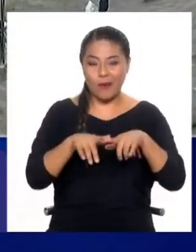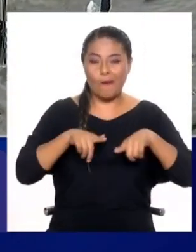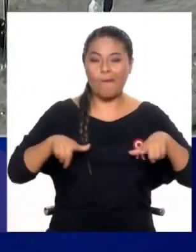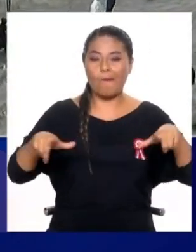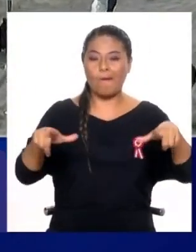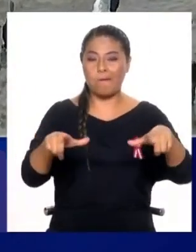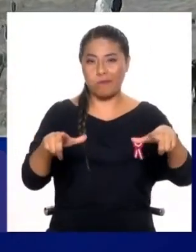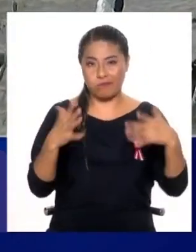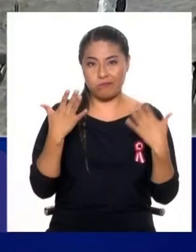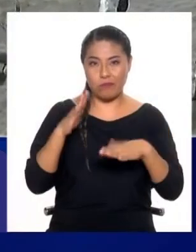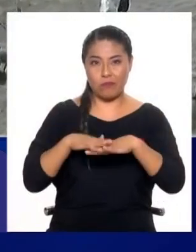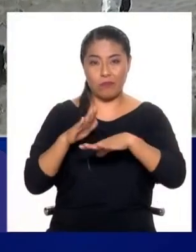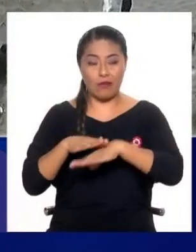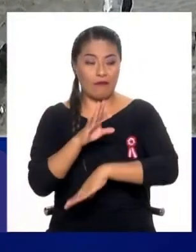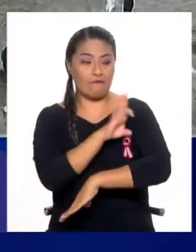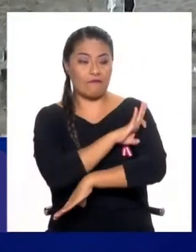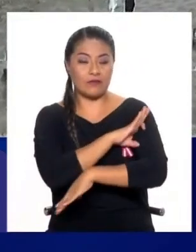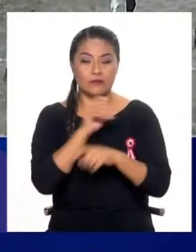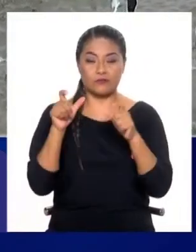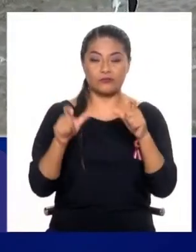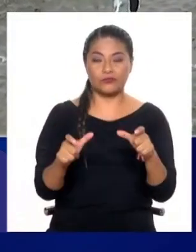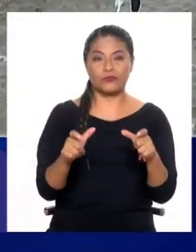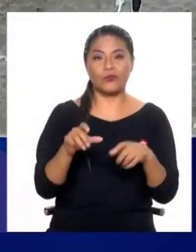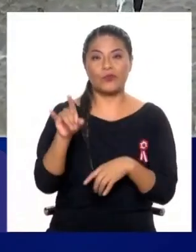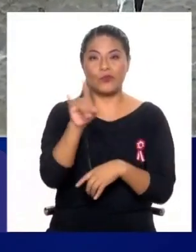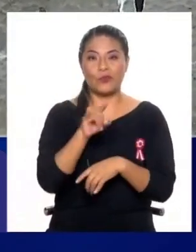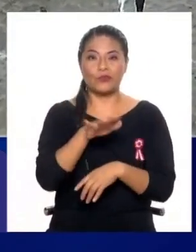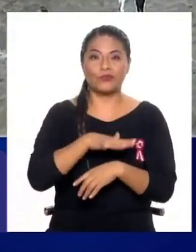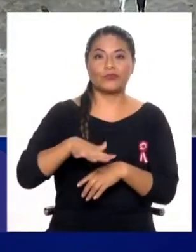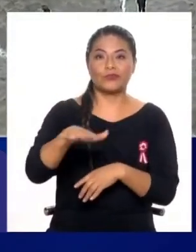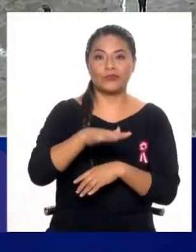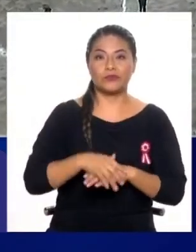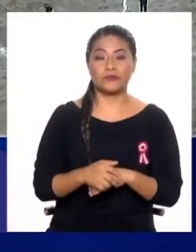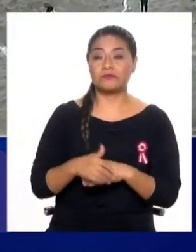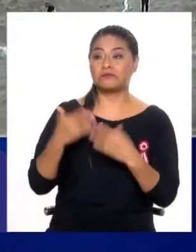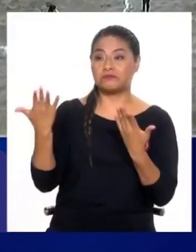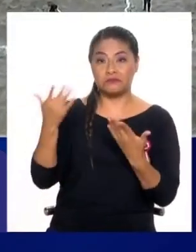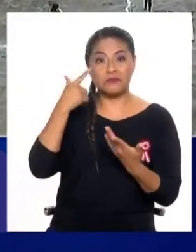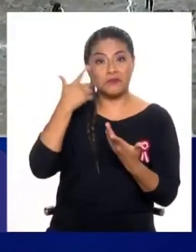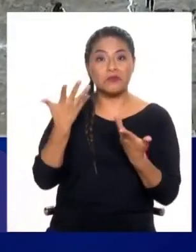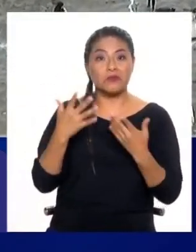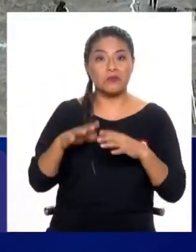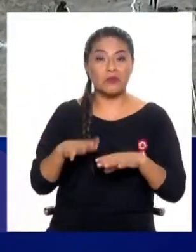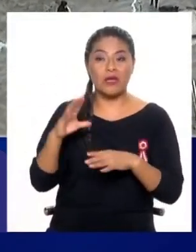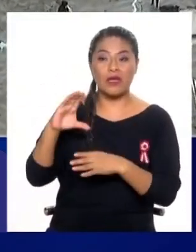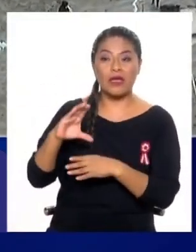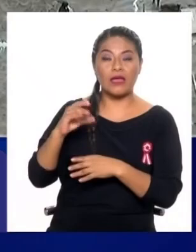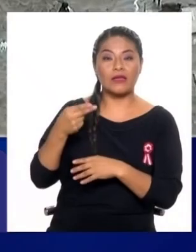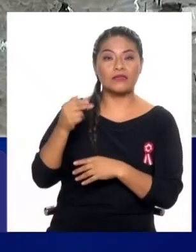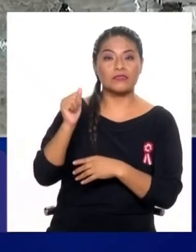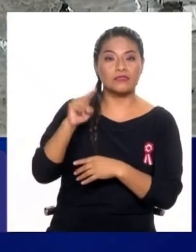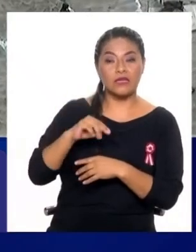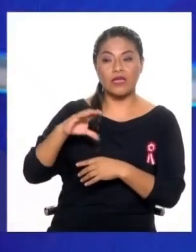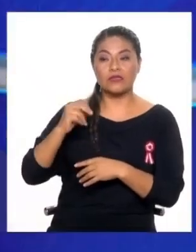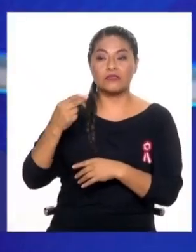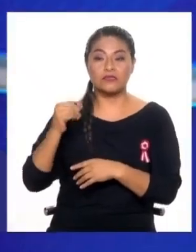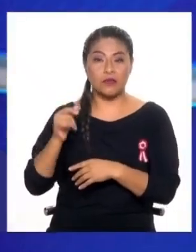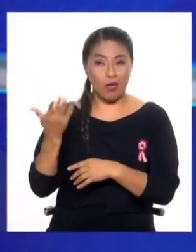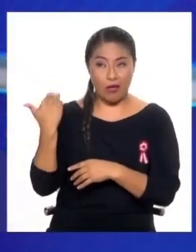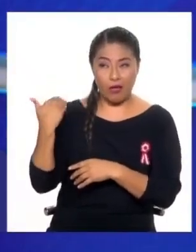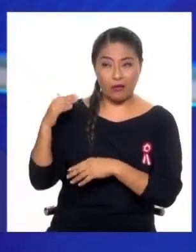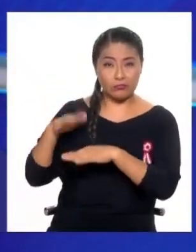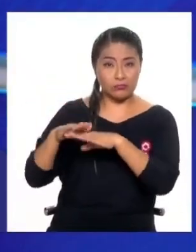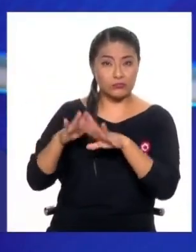fiscalizar cómo hacemos uso del suelo. Tú mencionaste, sitios arqueológicos, Chan Chan, por ejemplo, hace poquito, se ha